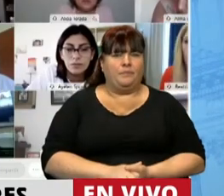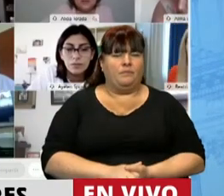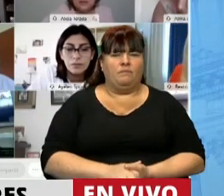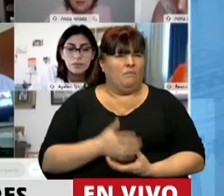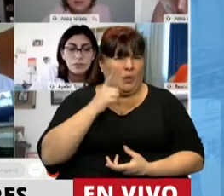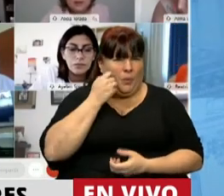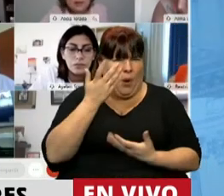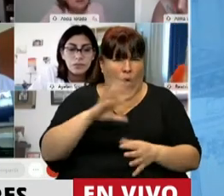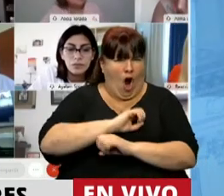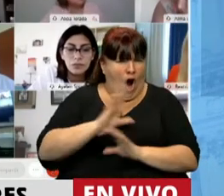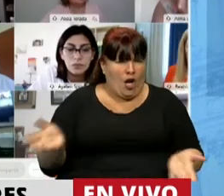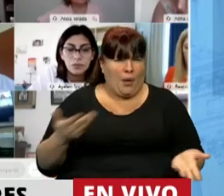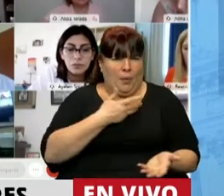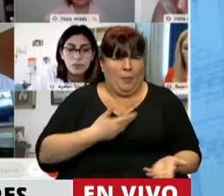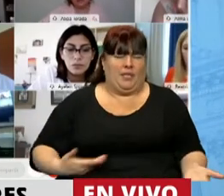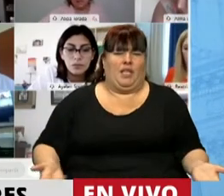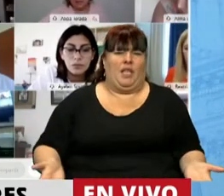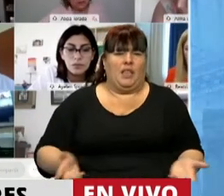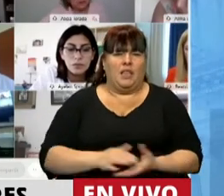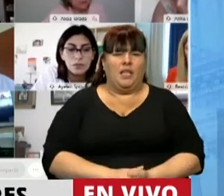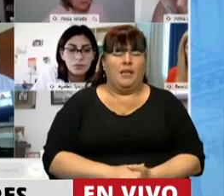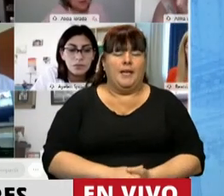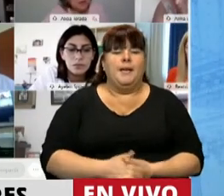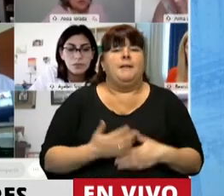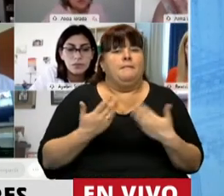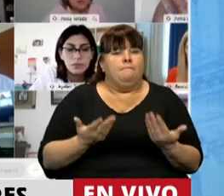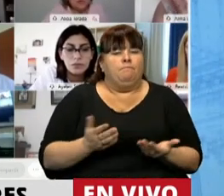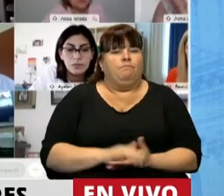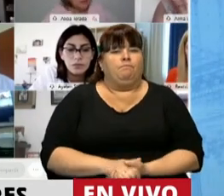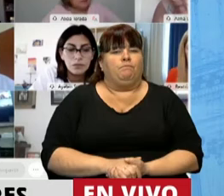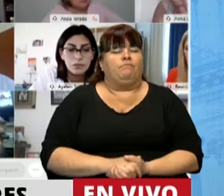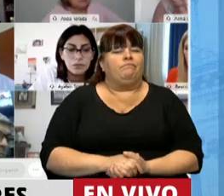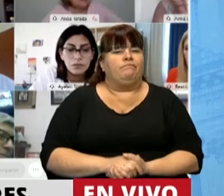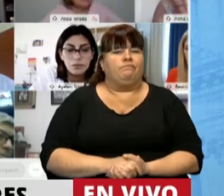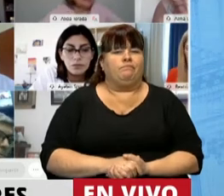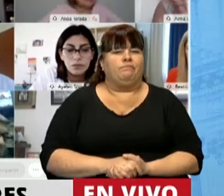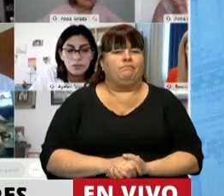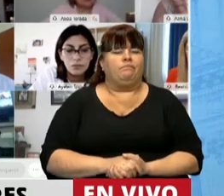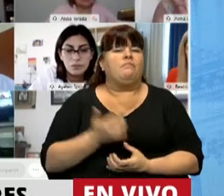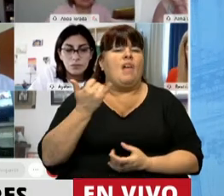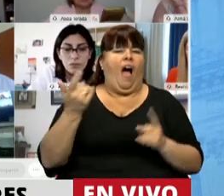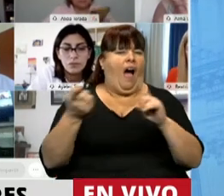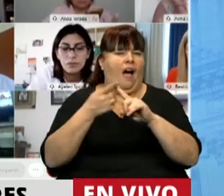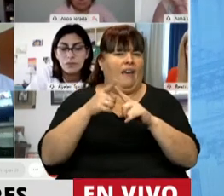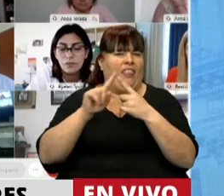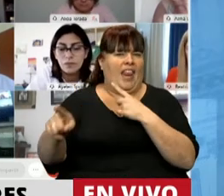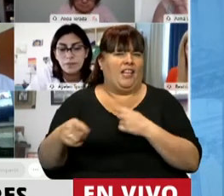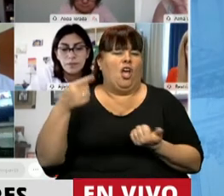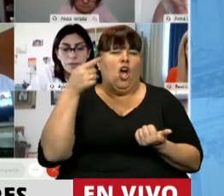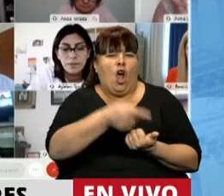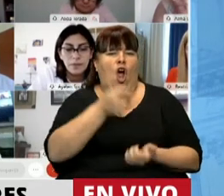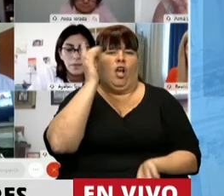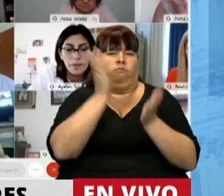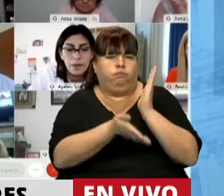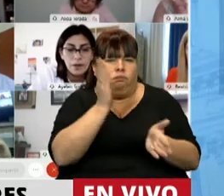Es un escándalo, realmente, Presidente. Entonces, hay una relación directa entre este ataque, esta